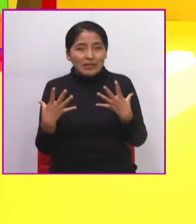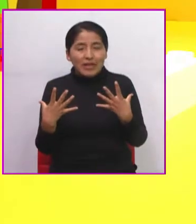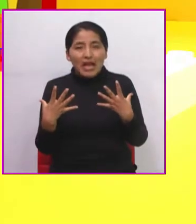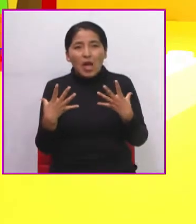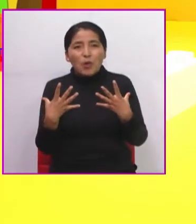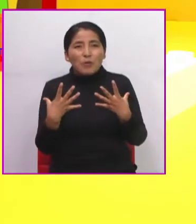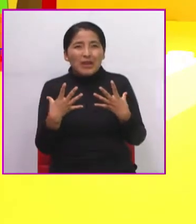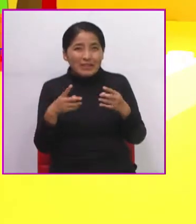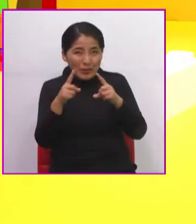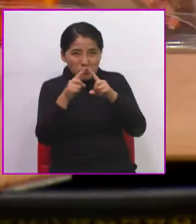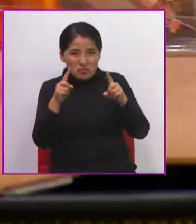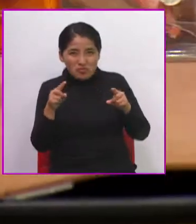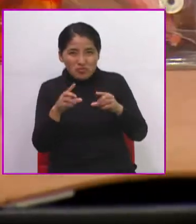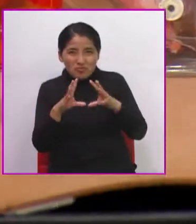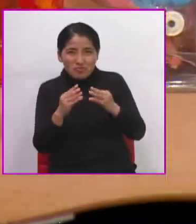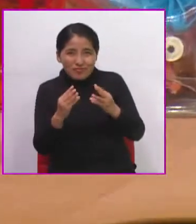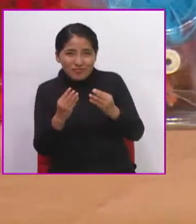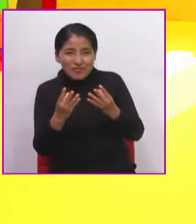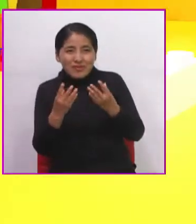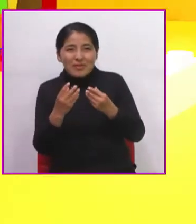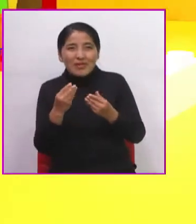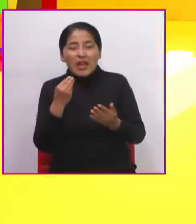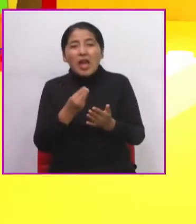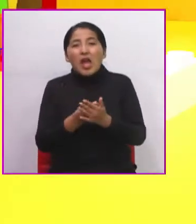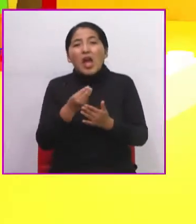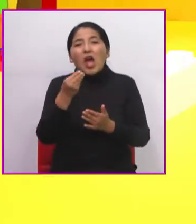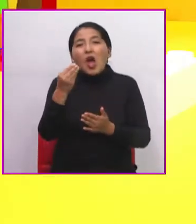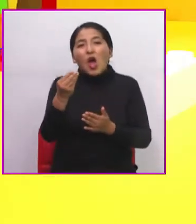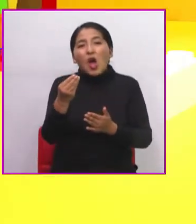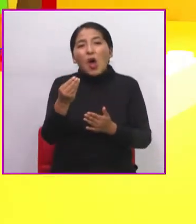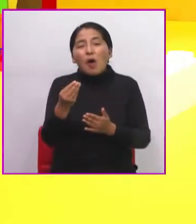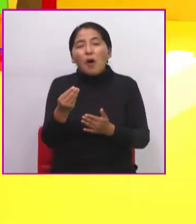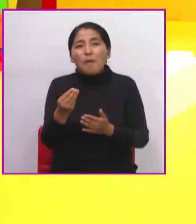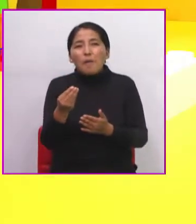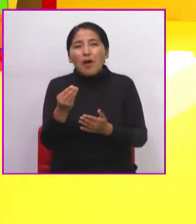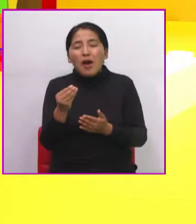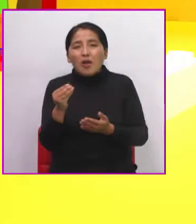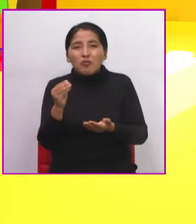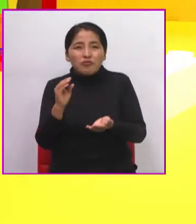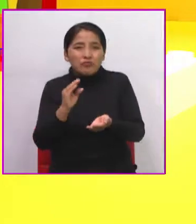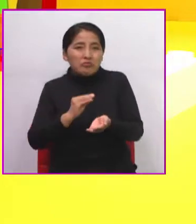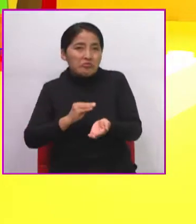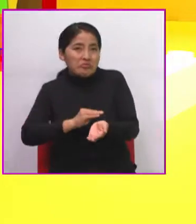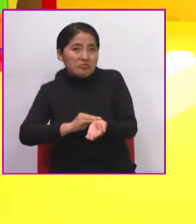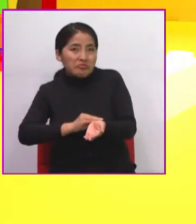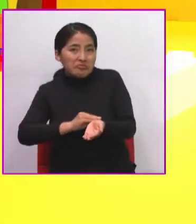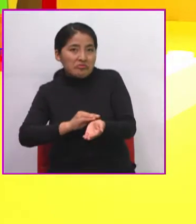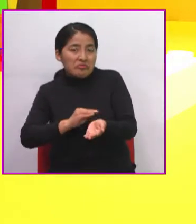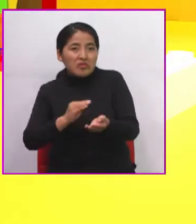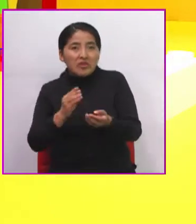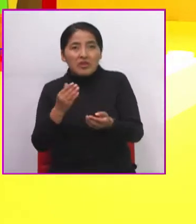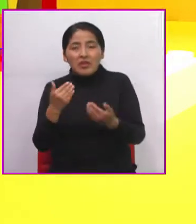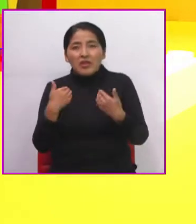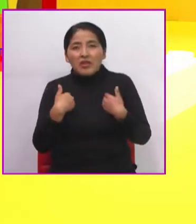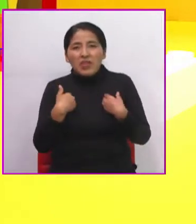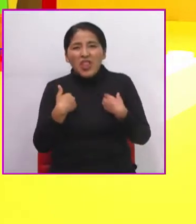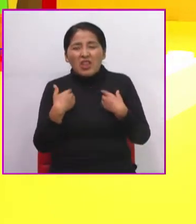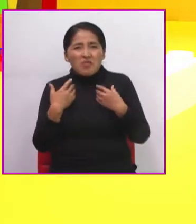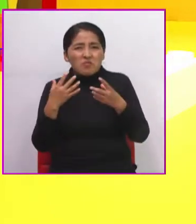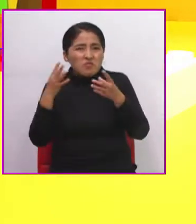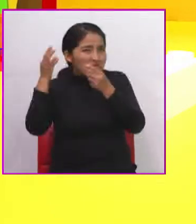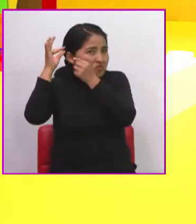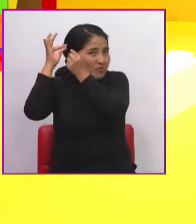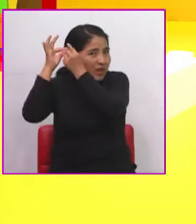toallas, comprado ciertos líquidos. A ver, acá tengo más cosas. Tengo unas liguitas.